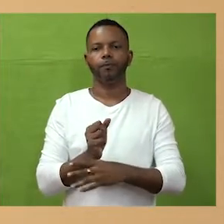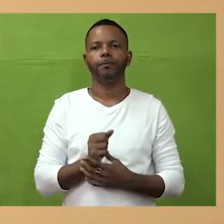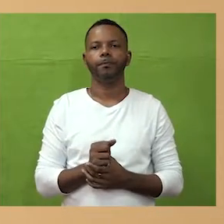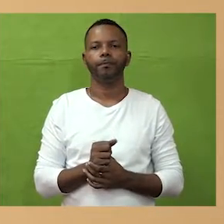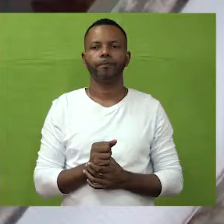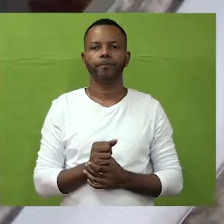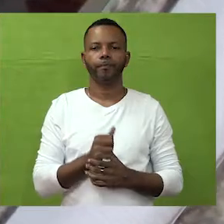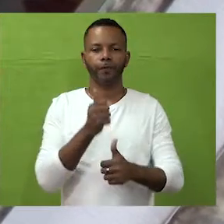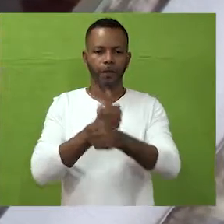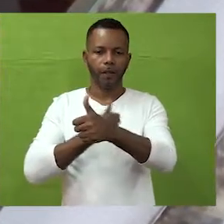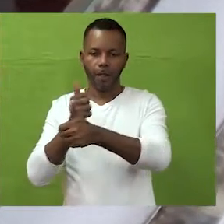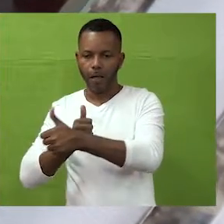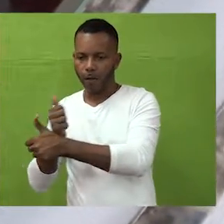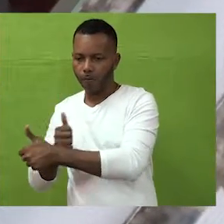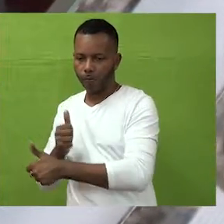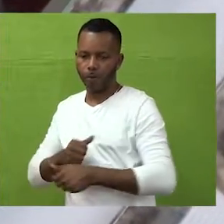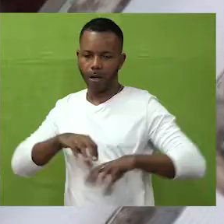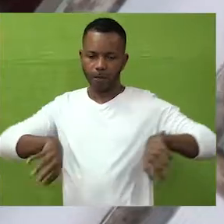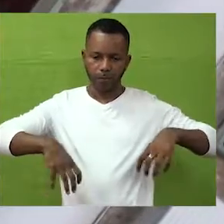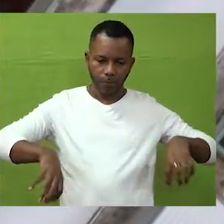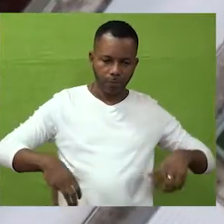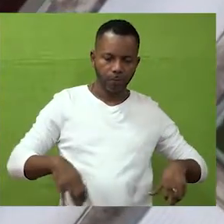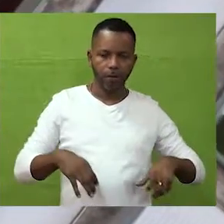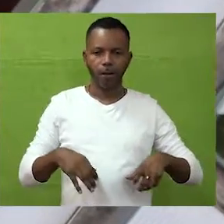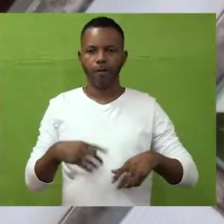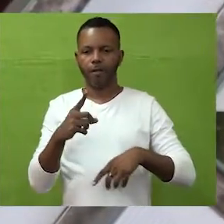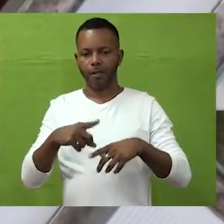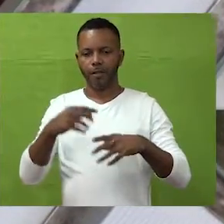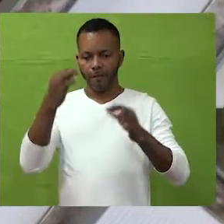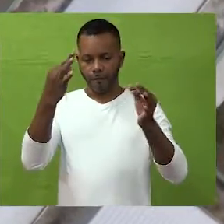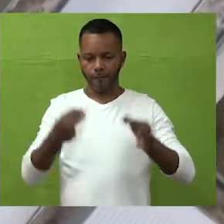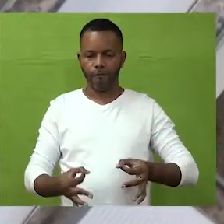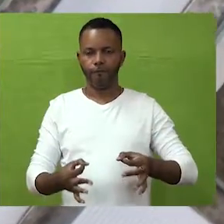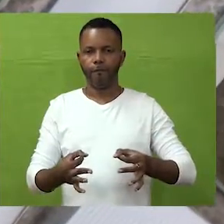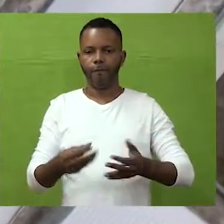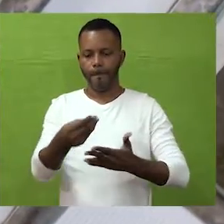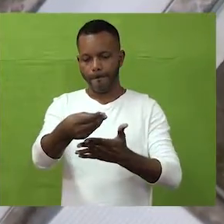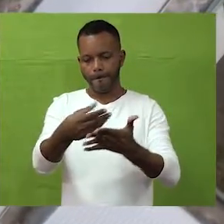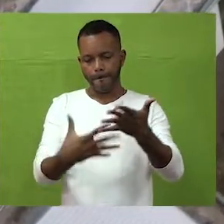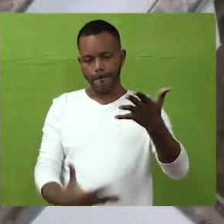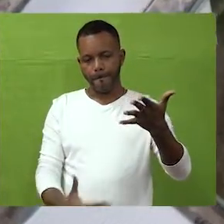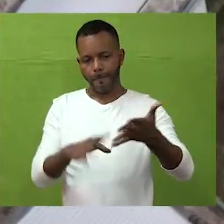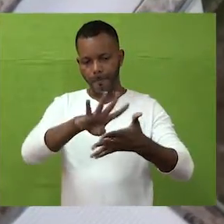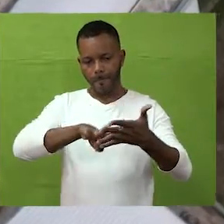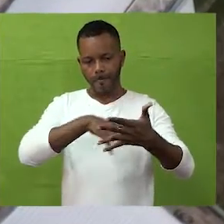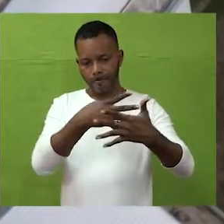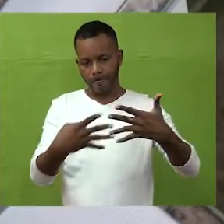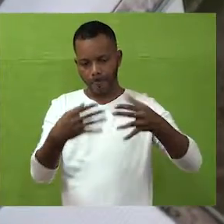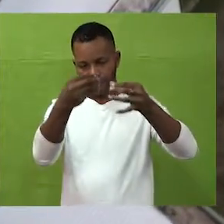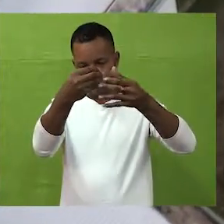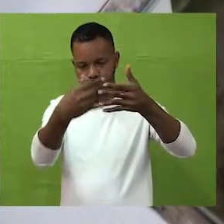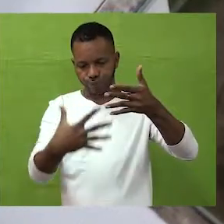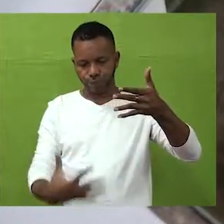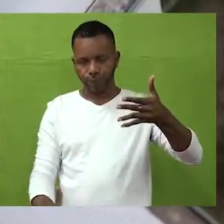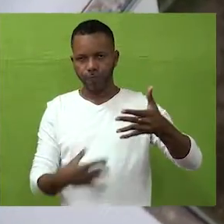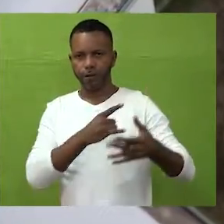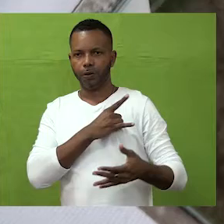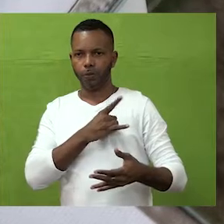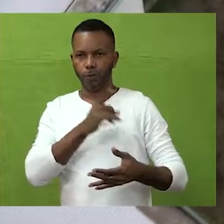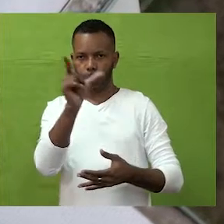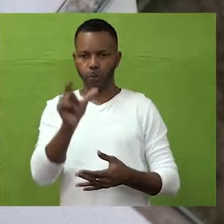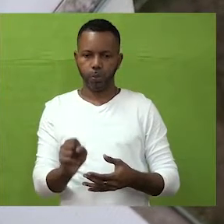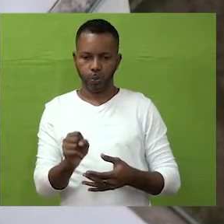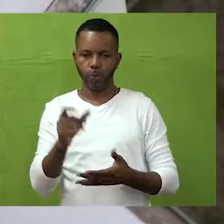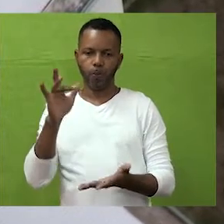ahí para adelante hacerle un acompañamiento a la institución en la implementación de cada una de las acciones y actividades que defina en este plan, teniendo en cuenta el